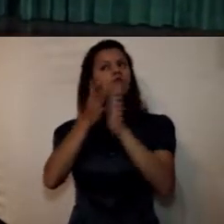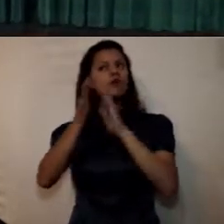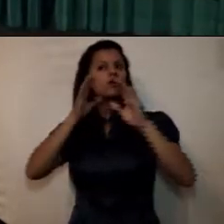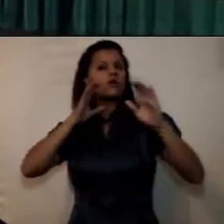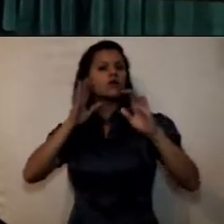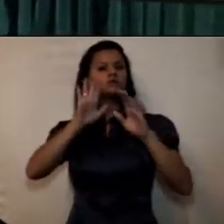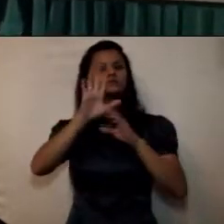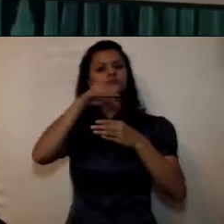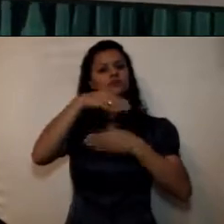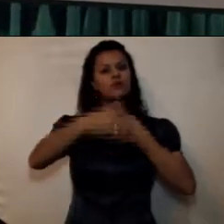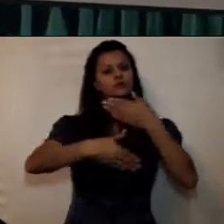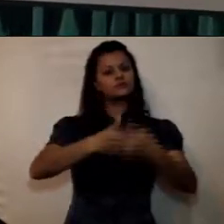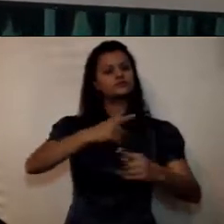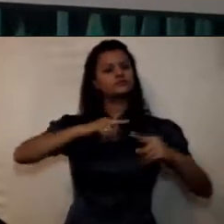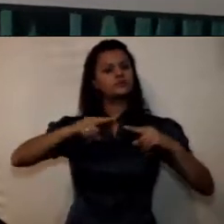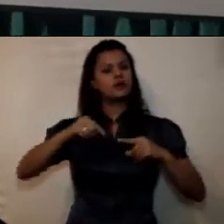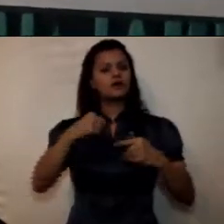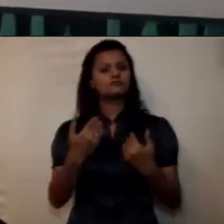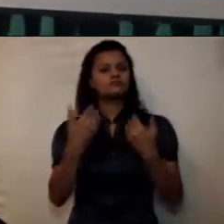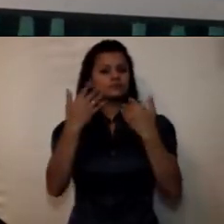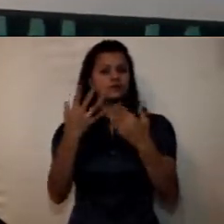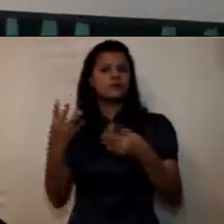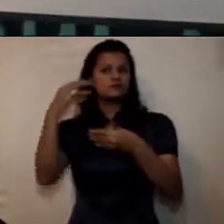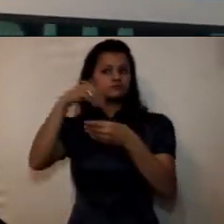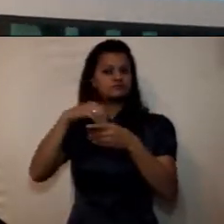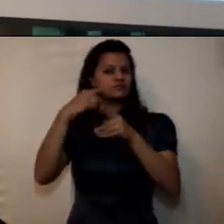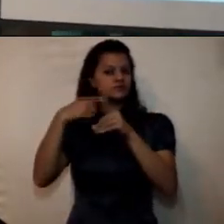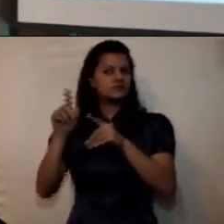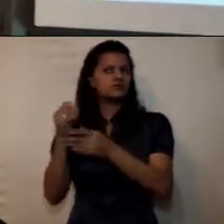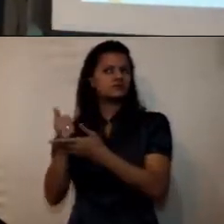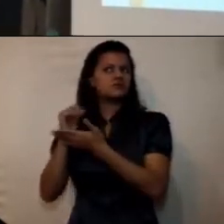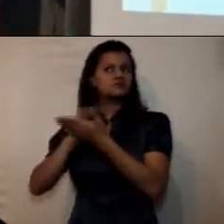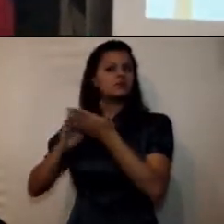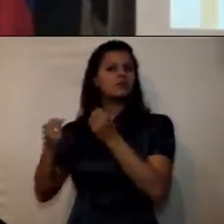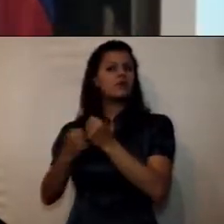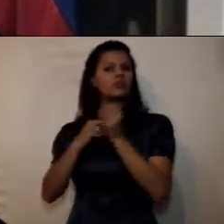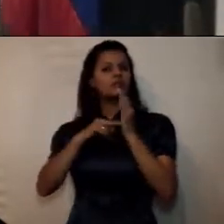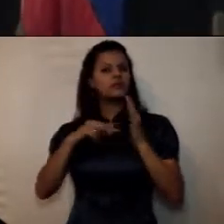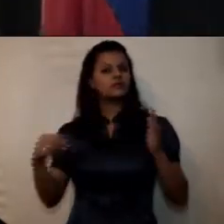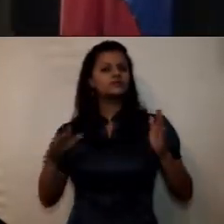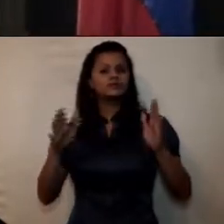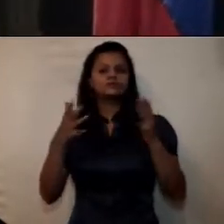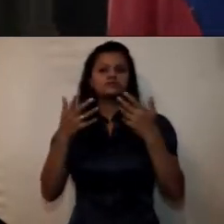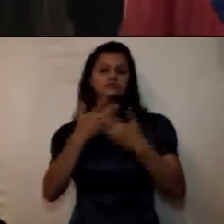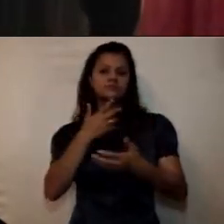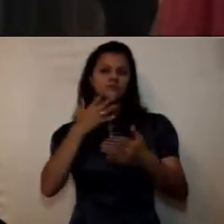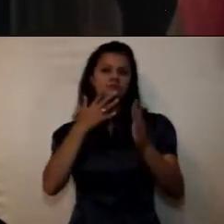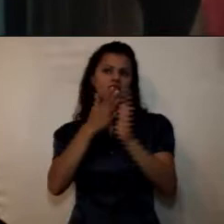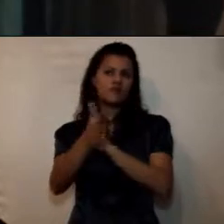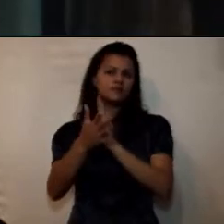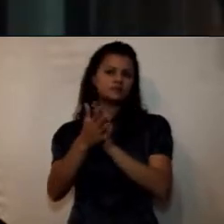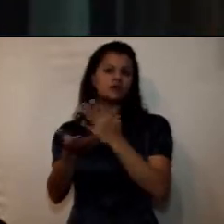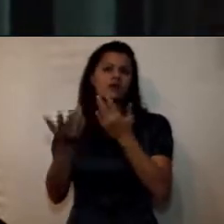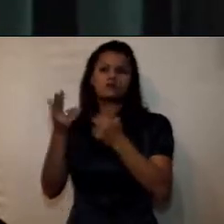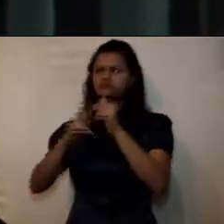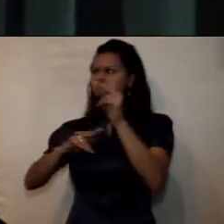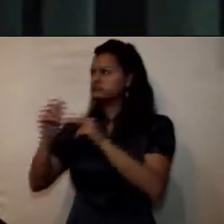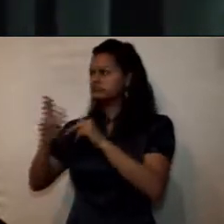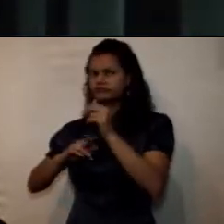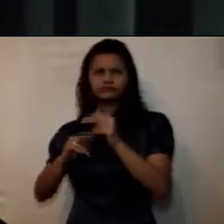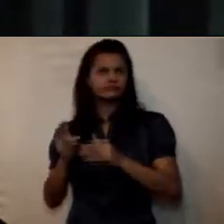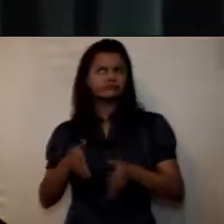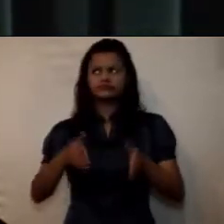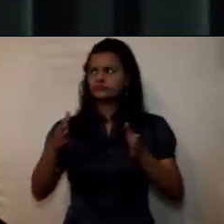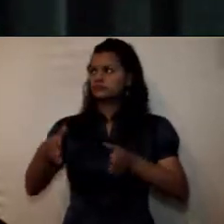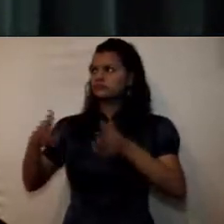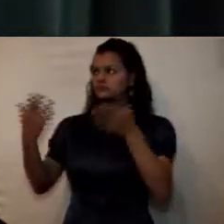integración de las diferentes soluciones tecnológicas tanto en sistemas de información como en infraestructura logrando la reducción de los